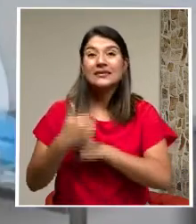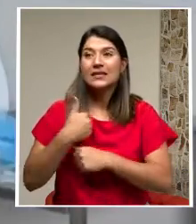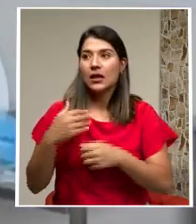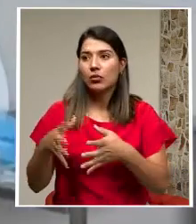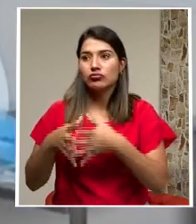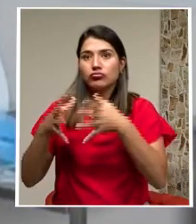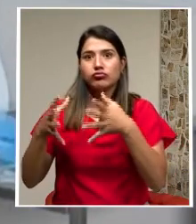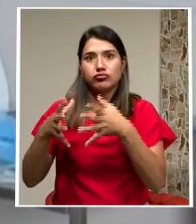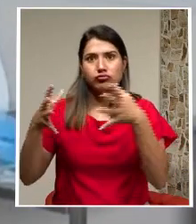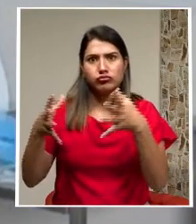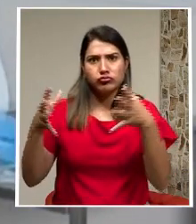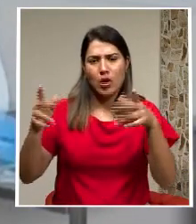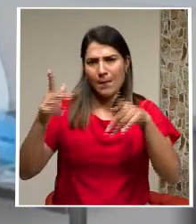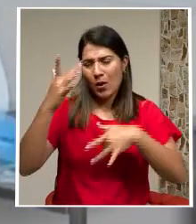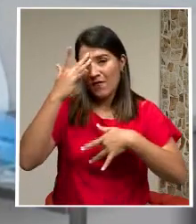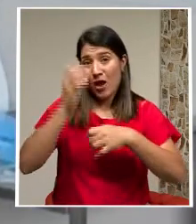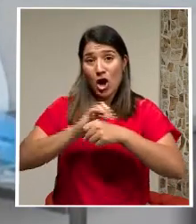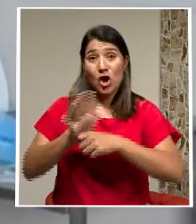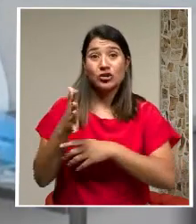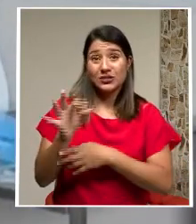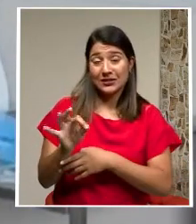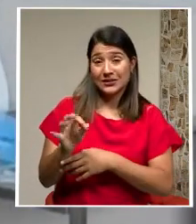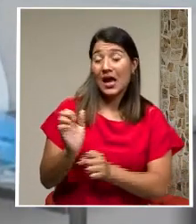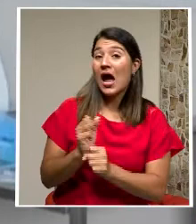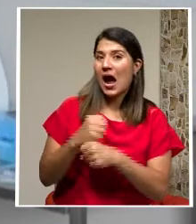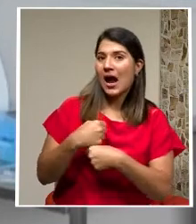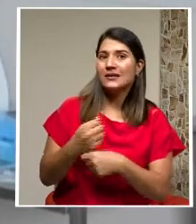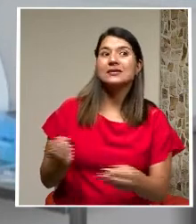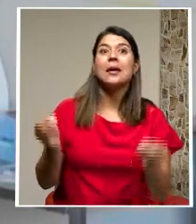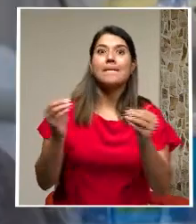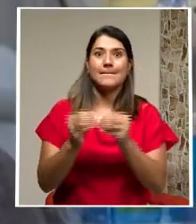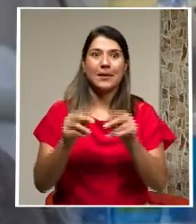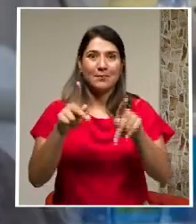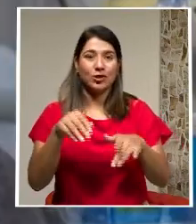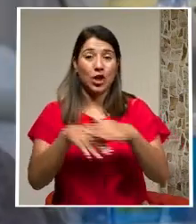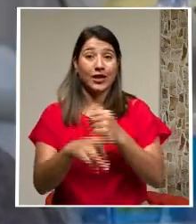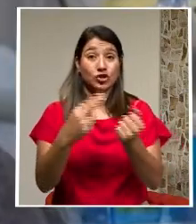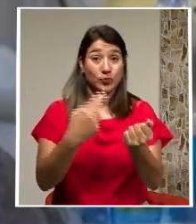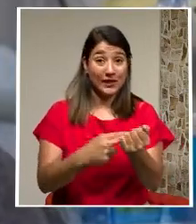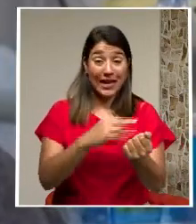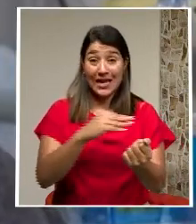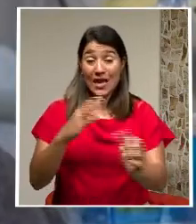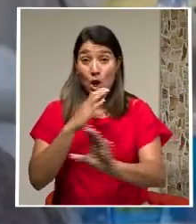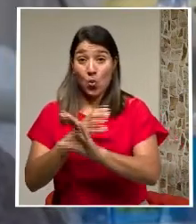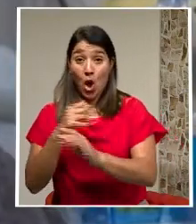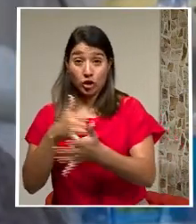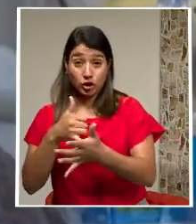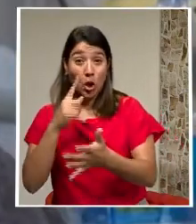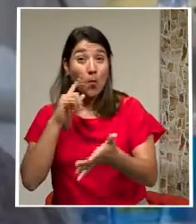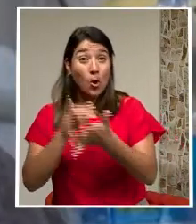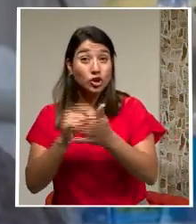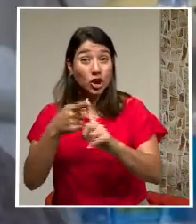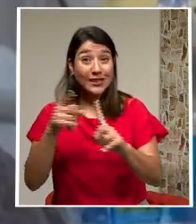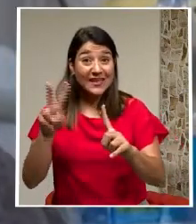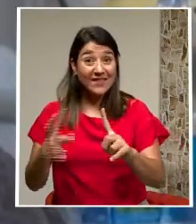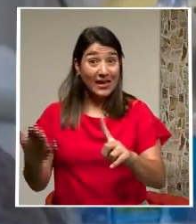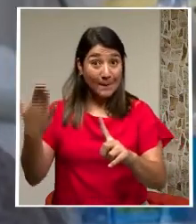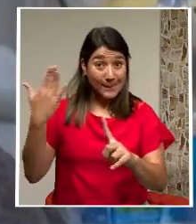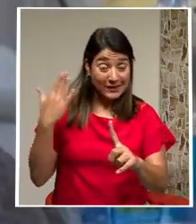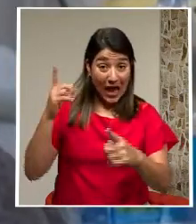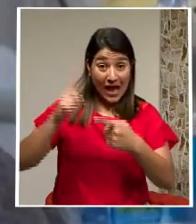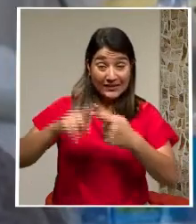casos De COVID-19 Lo que ha llevado A un incremento En la presión En los hospitales Y UCIs Por ello Desde el viernes pasado Y hasta el final de mes